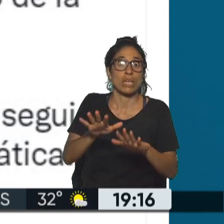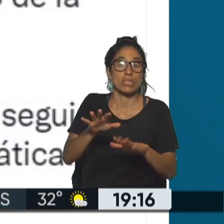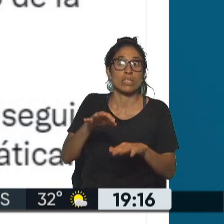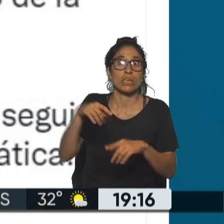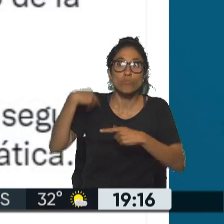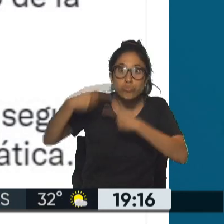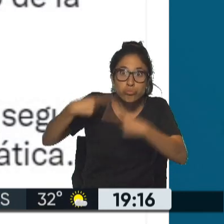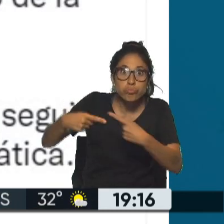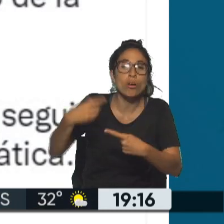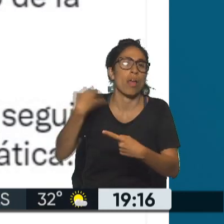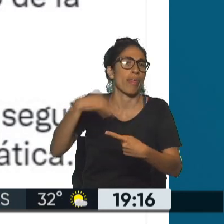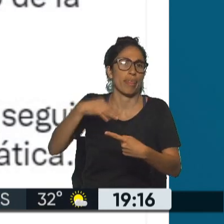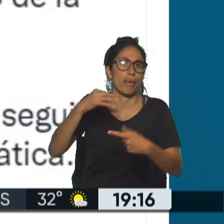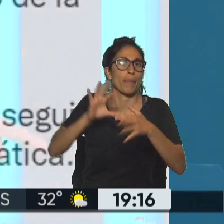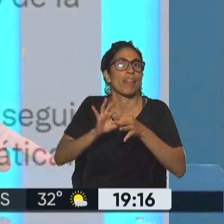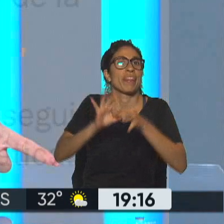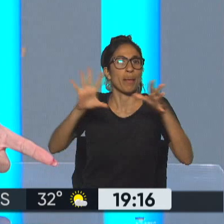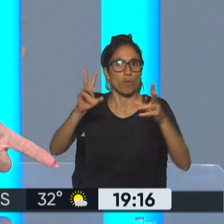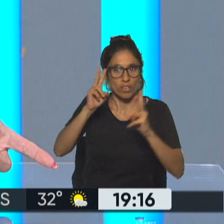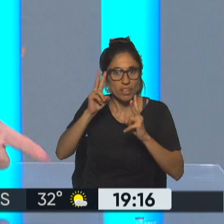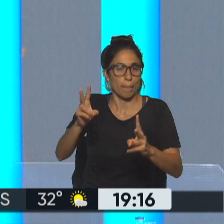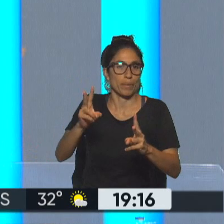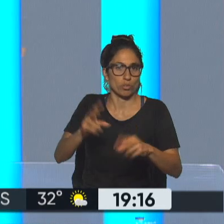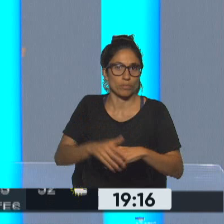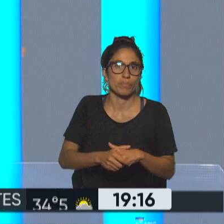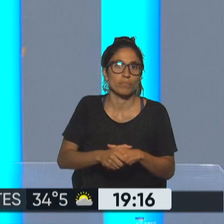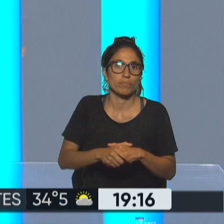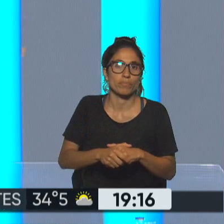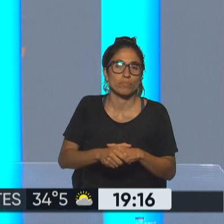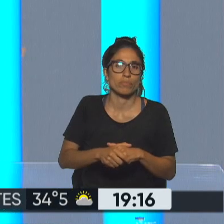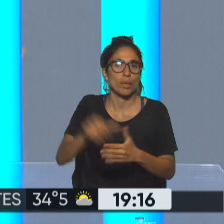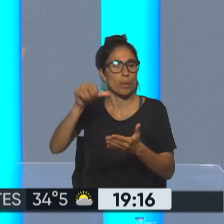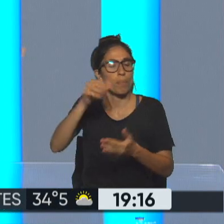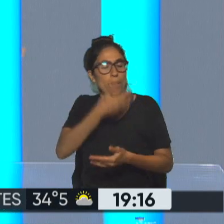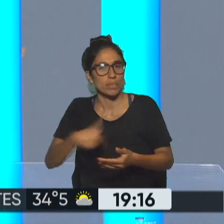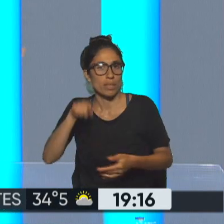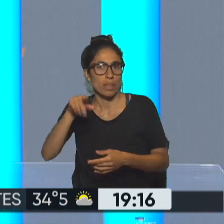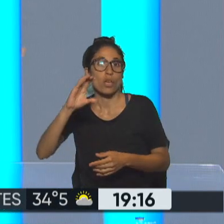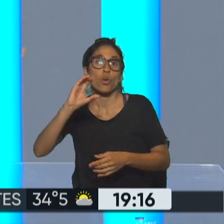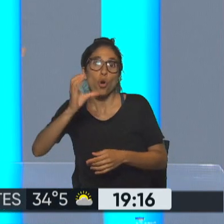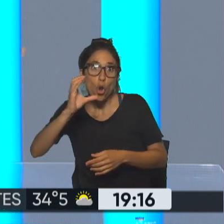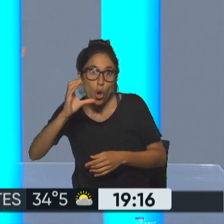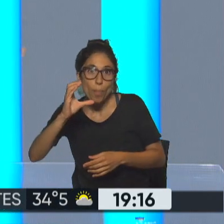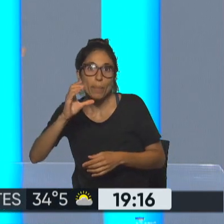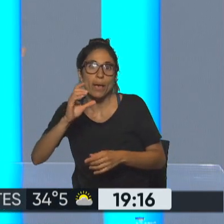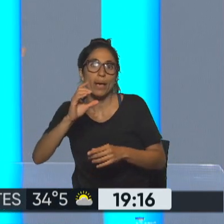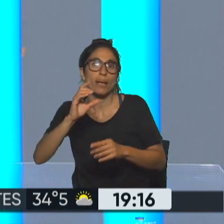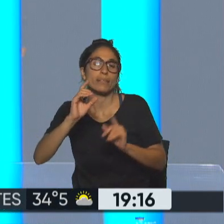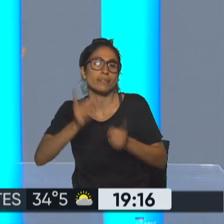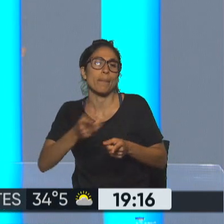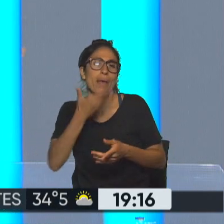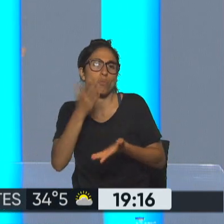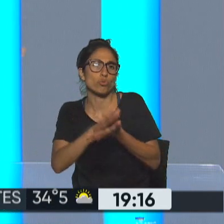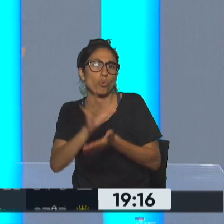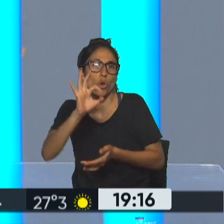democrática bueno, hay un poco más duro el presidente colombiano justamente con la OEA en parte de lo que decíamos una OEA o OEA y un Luis Almagro